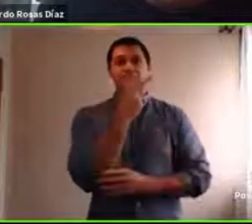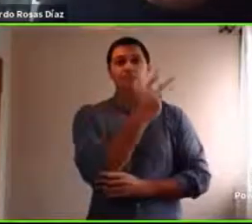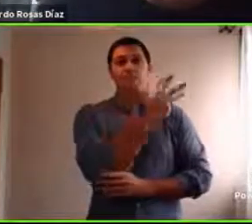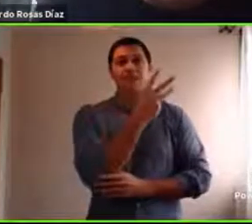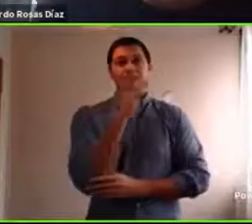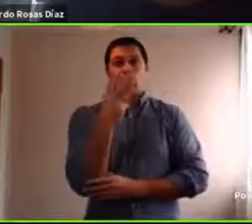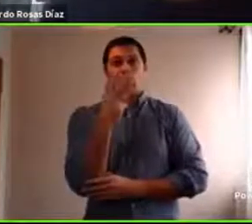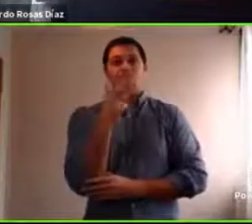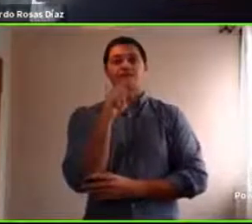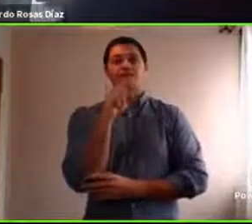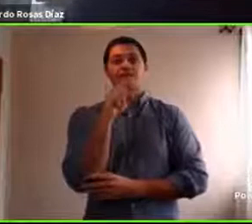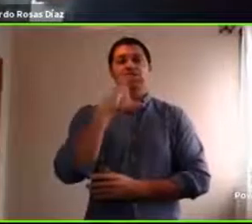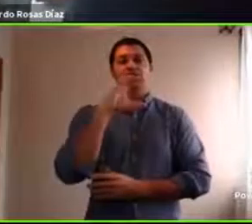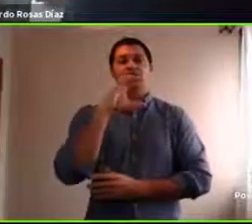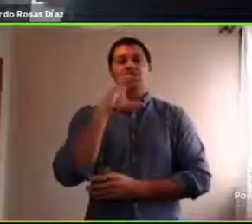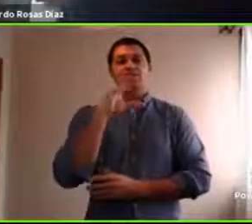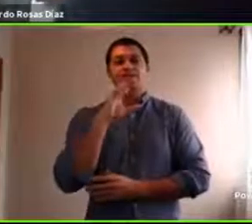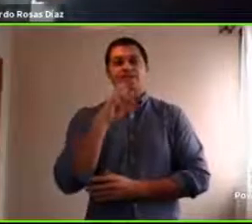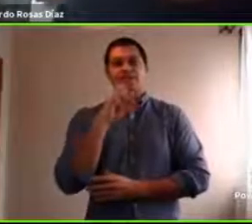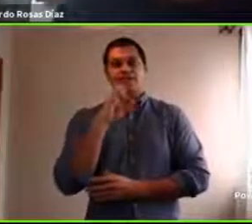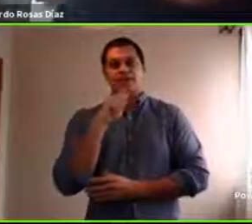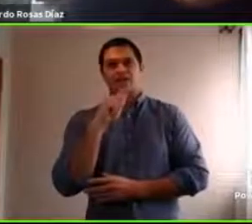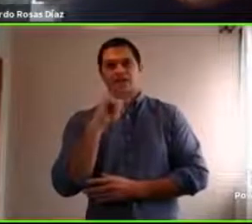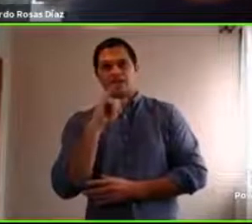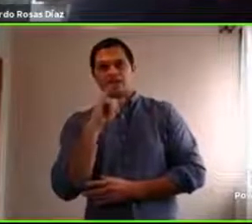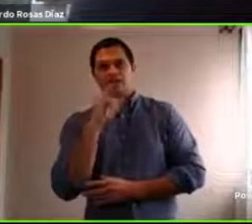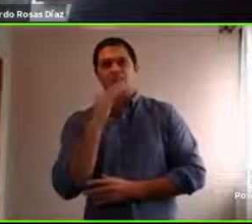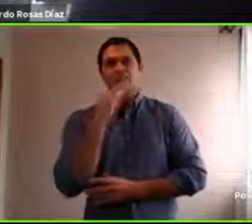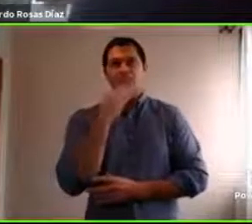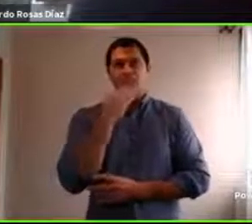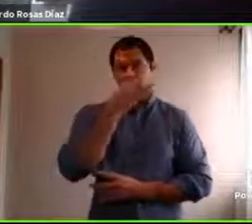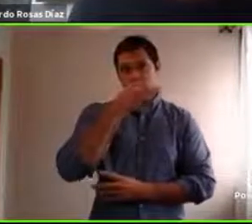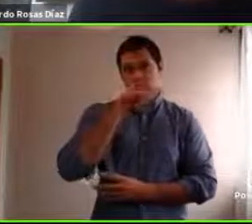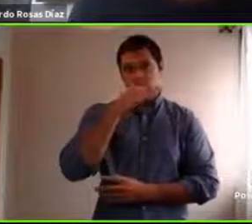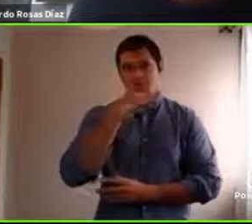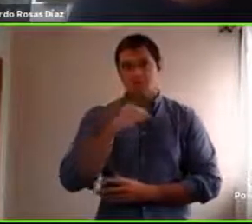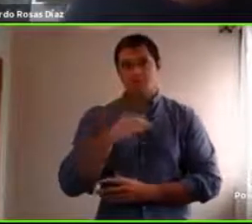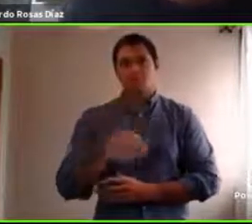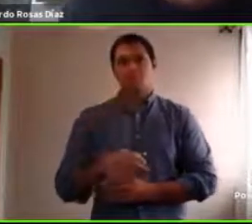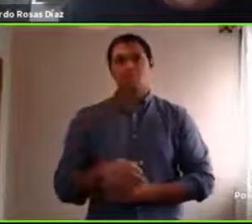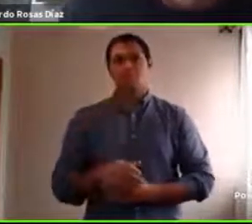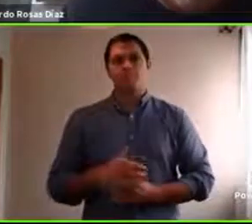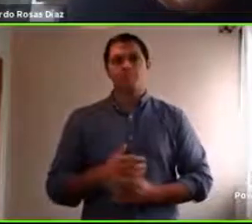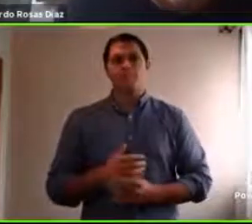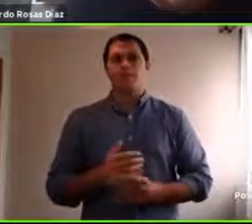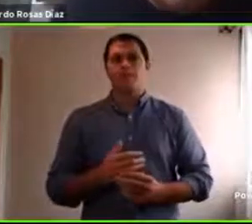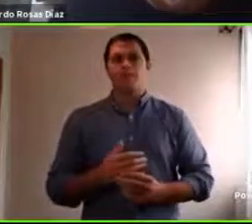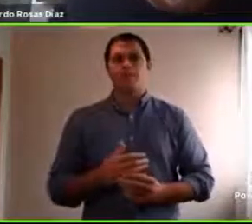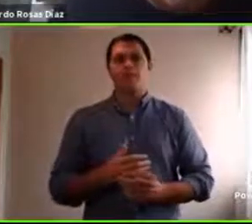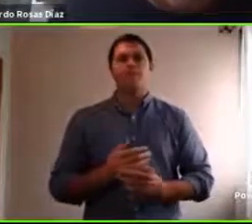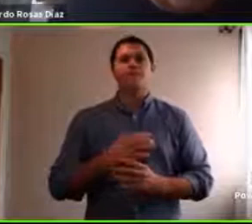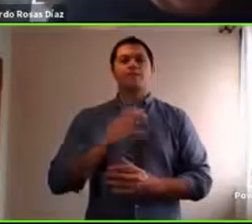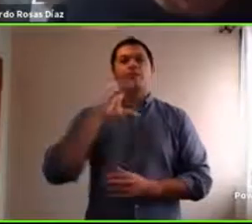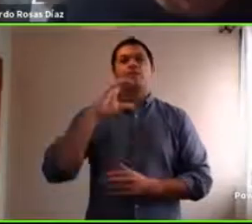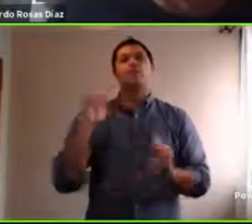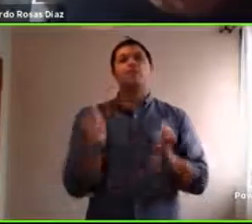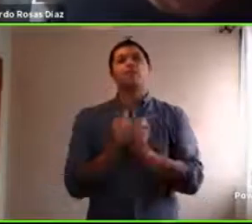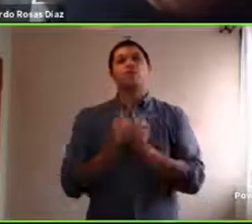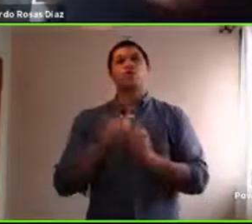que la pueden volver a ver cuando quieran también contarles que con Crecer esta